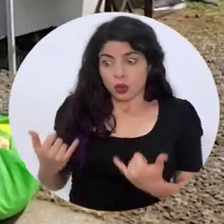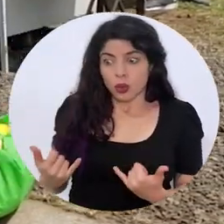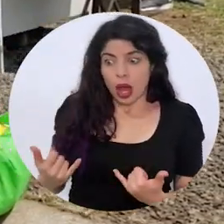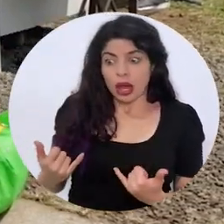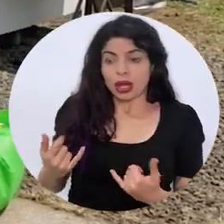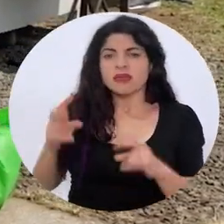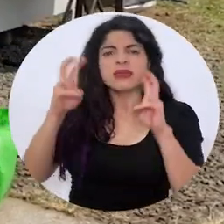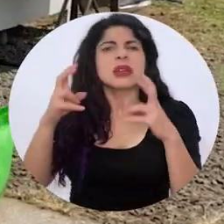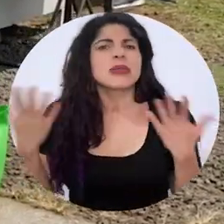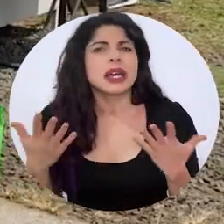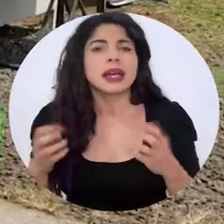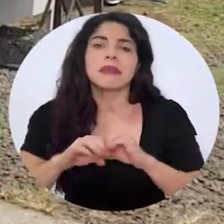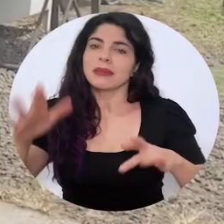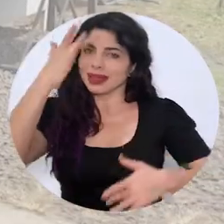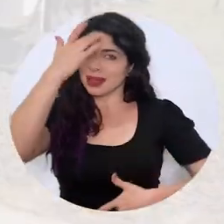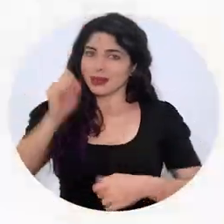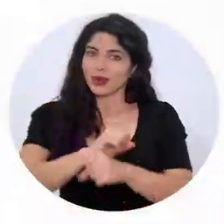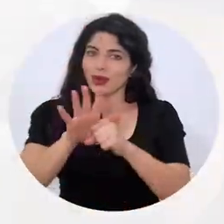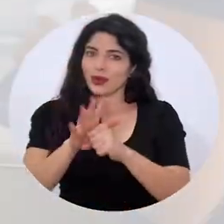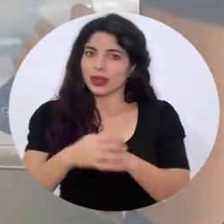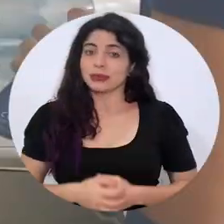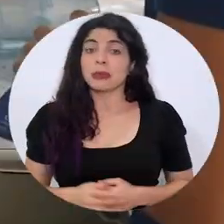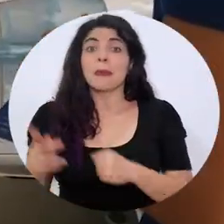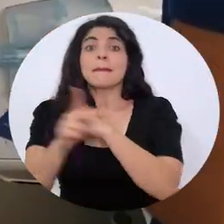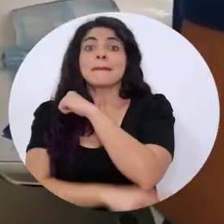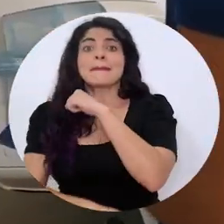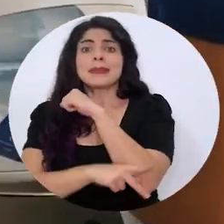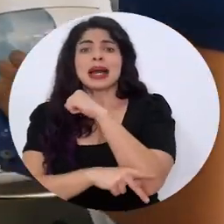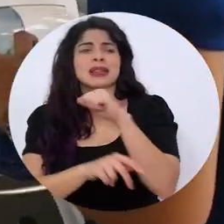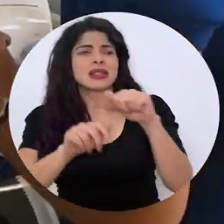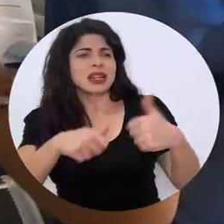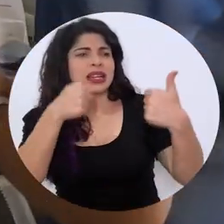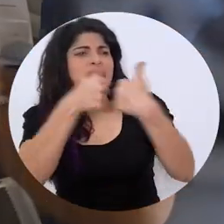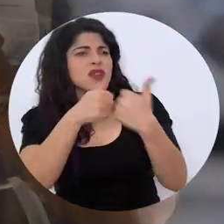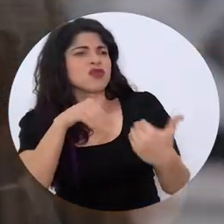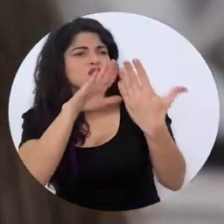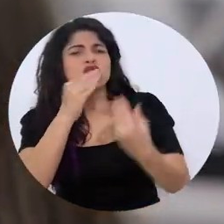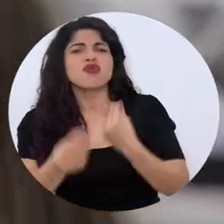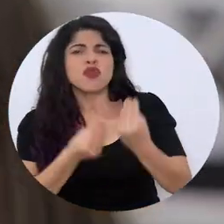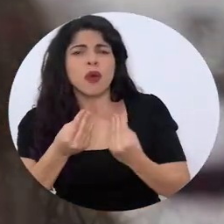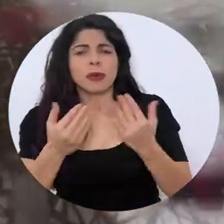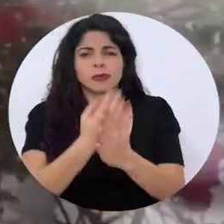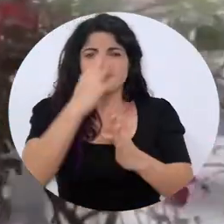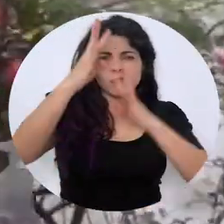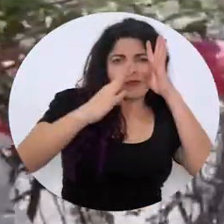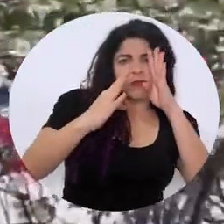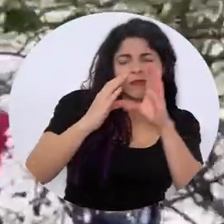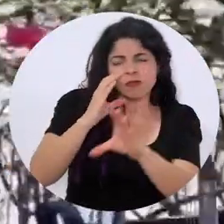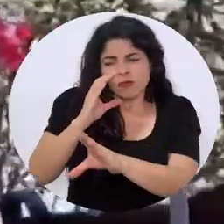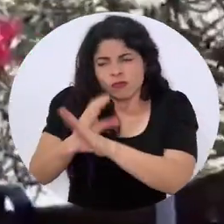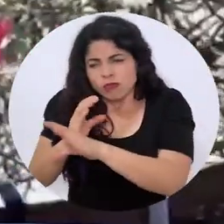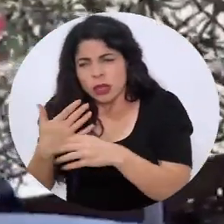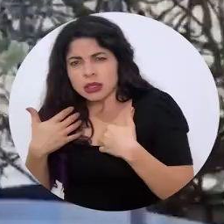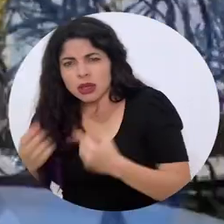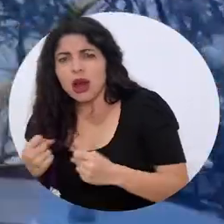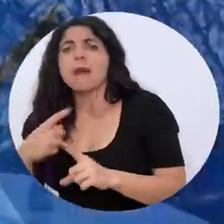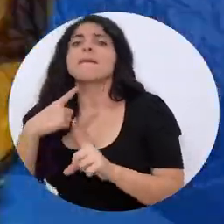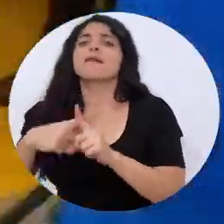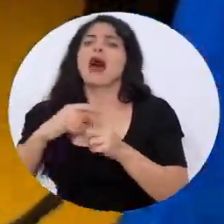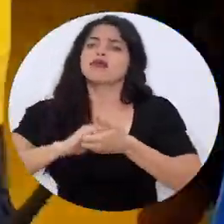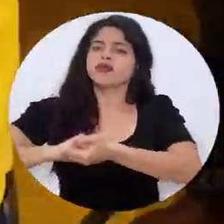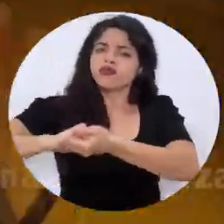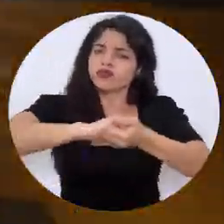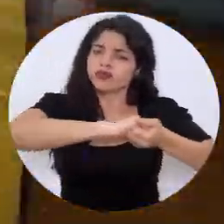pandemia del COVID-19. El país ha enfrentado este reto con innovación, rigurosidad sanitaria y